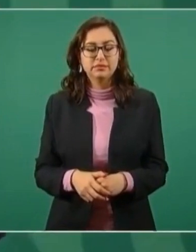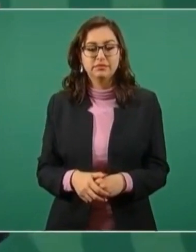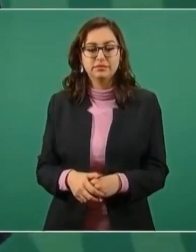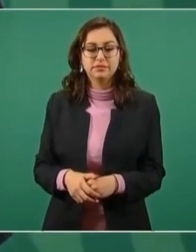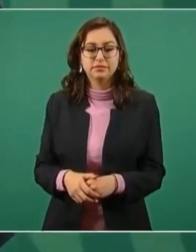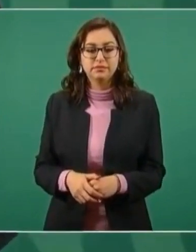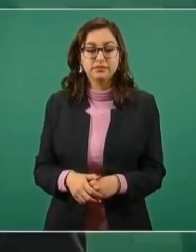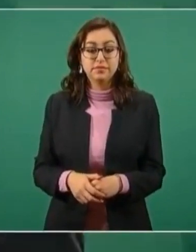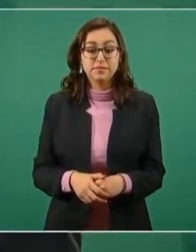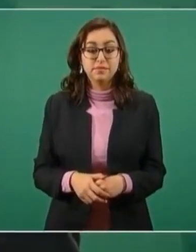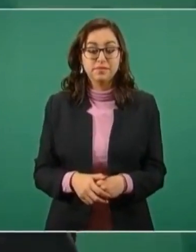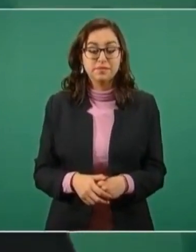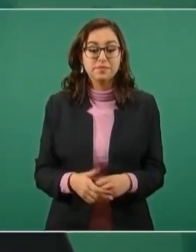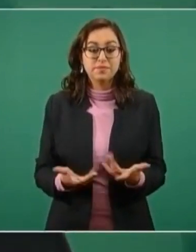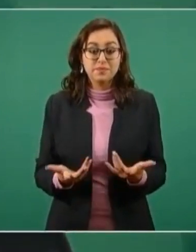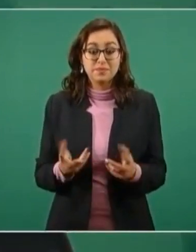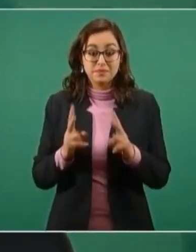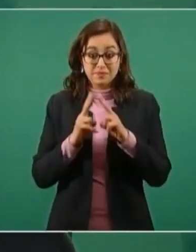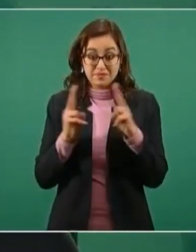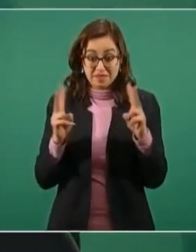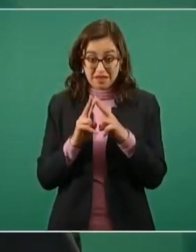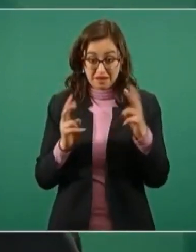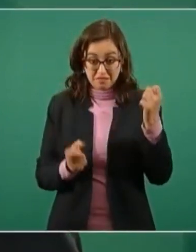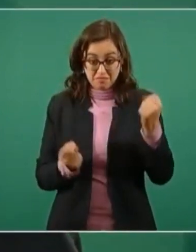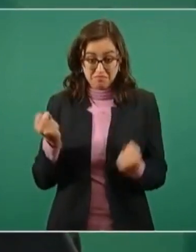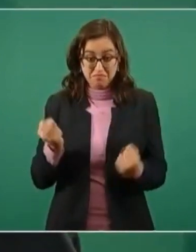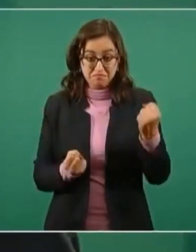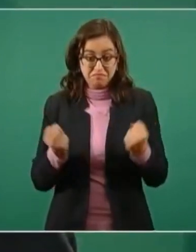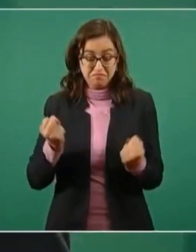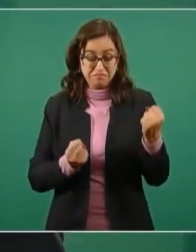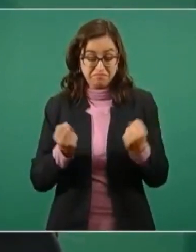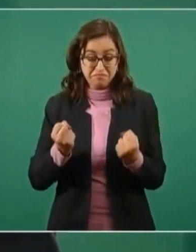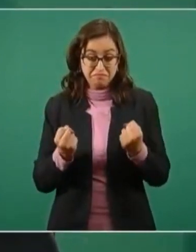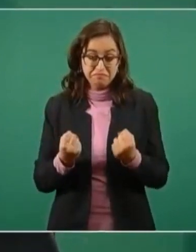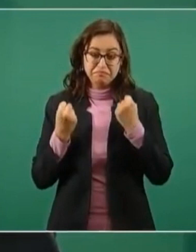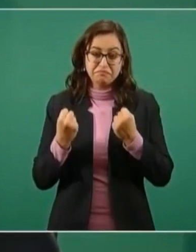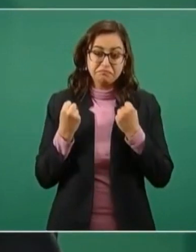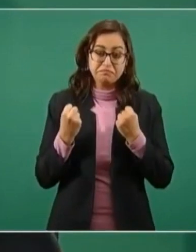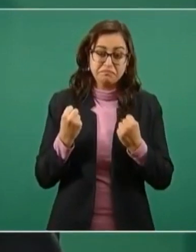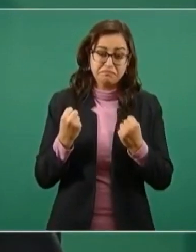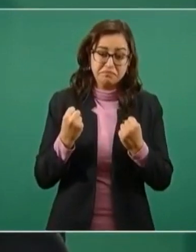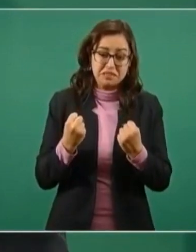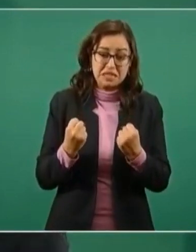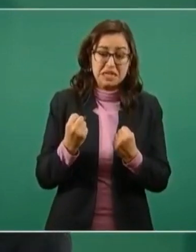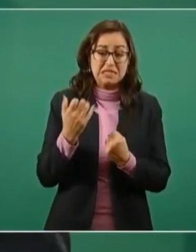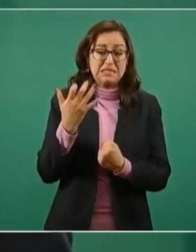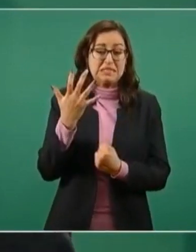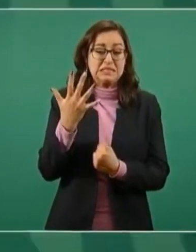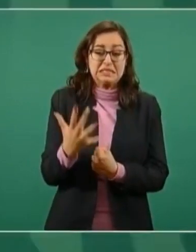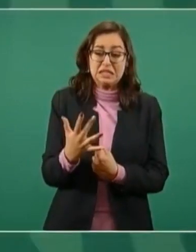Y arrancó la camioneta, pero como a los cinco kilómetros